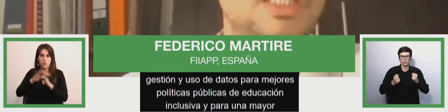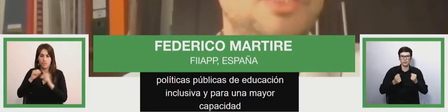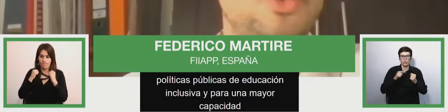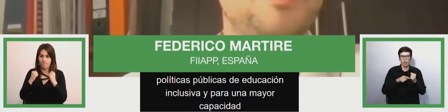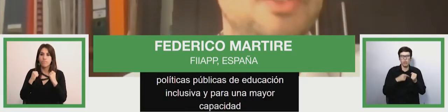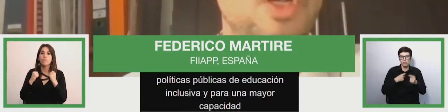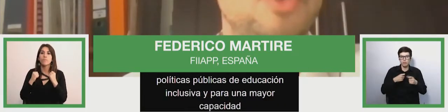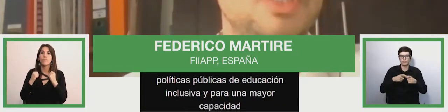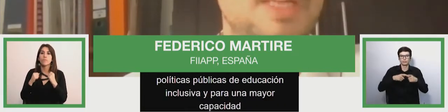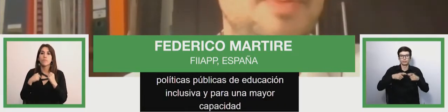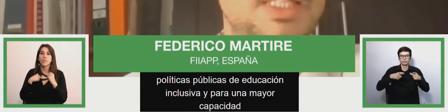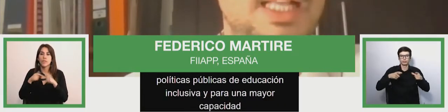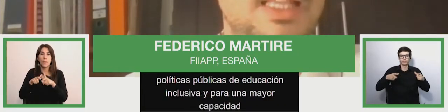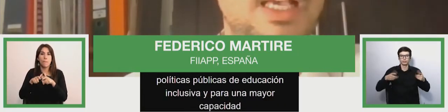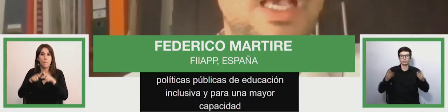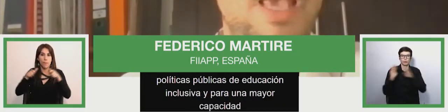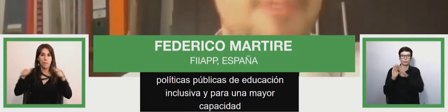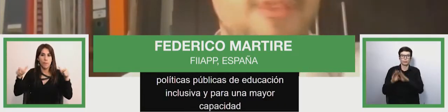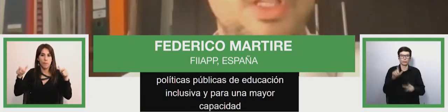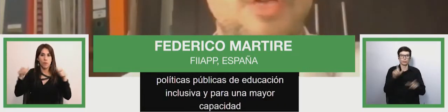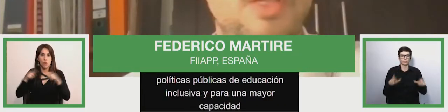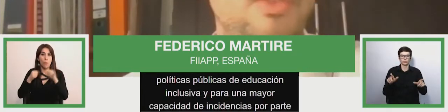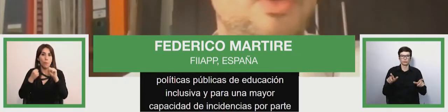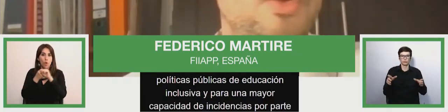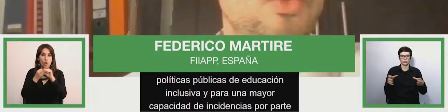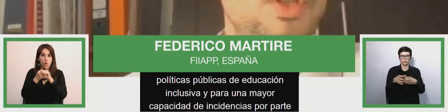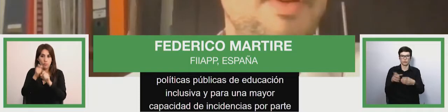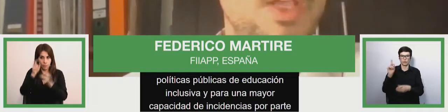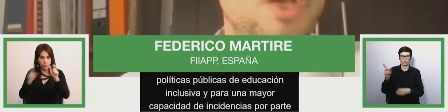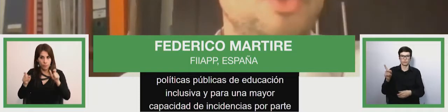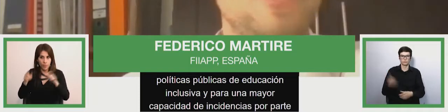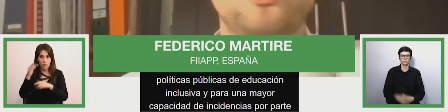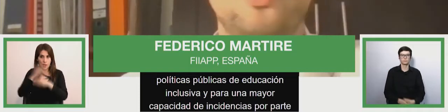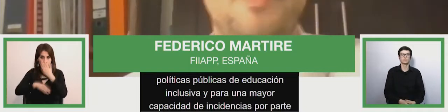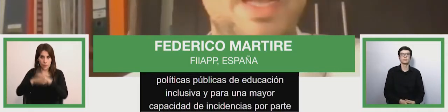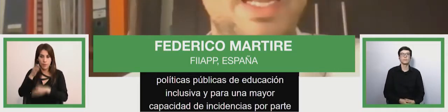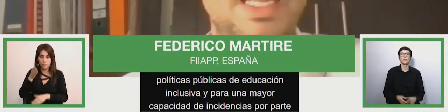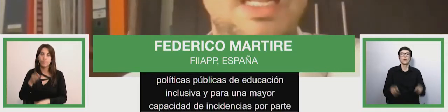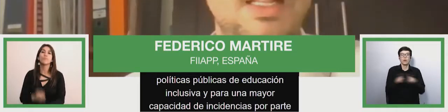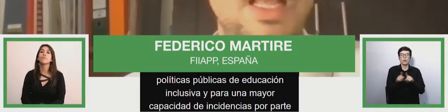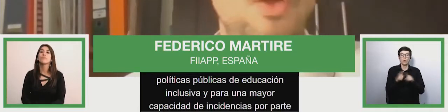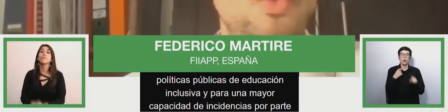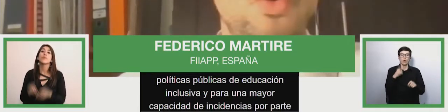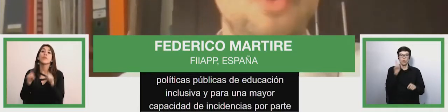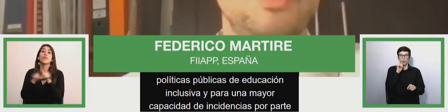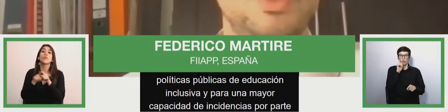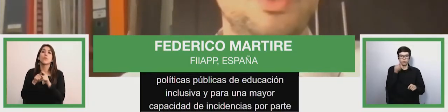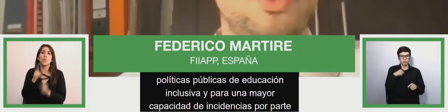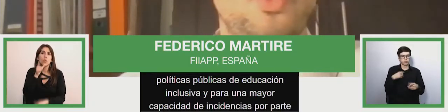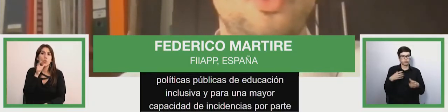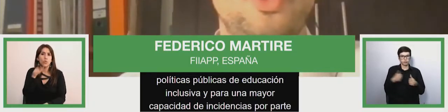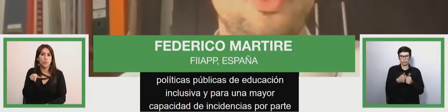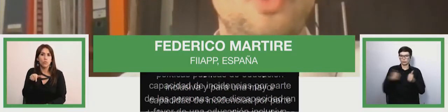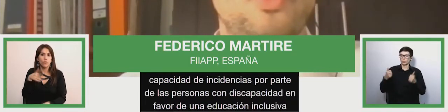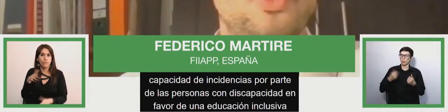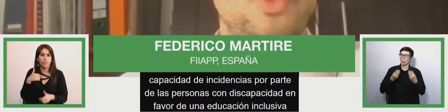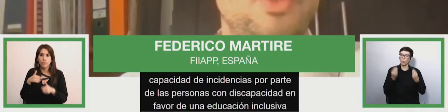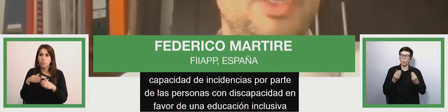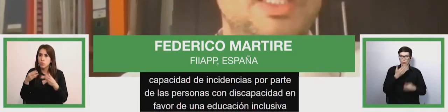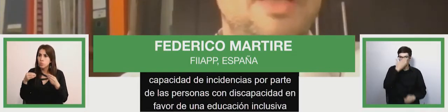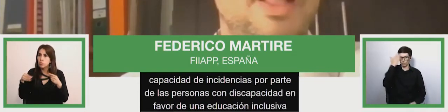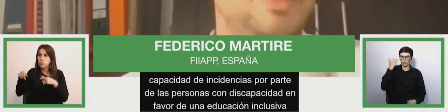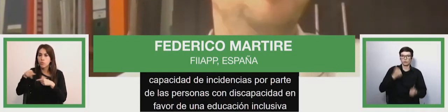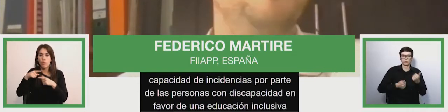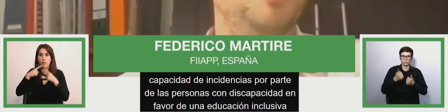de las organizaciones de personas con discapacidad en favor de una educación inclusiva, contamos con un panel de lujo, con unos